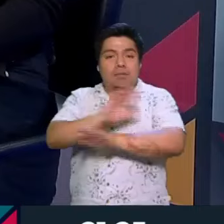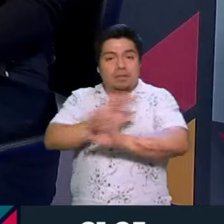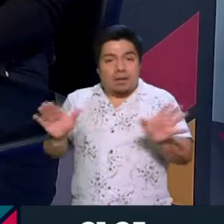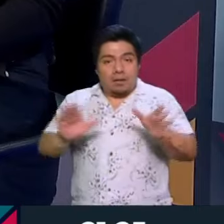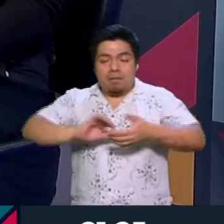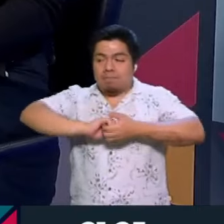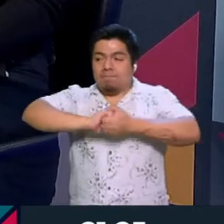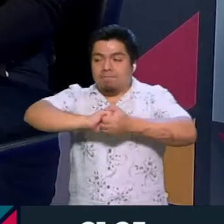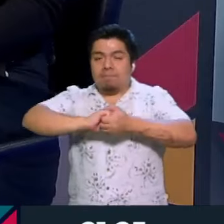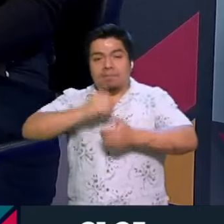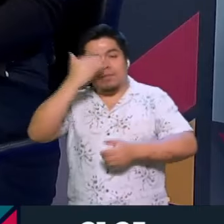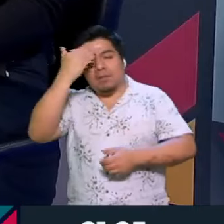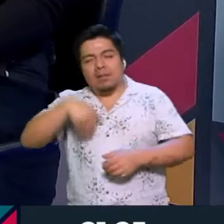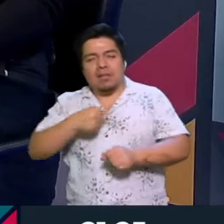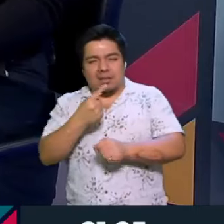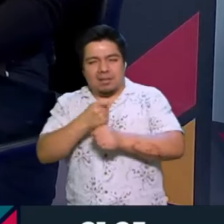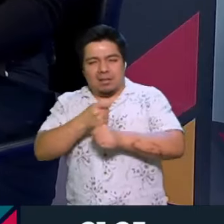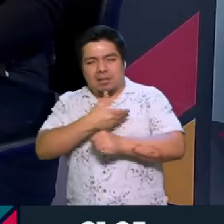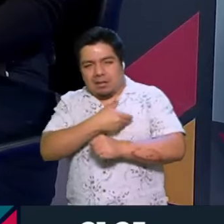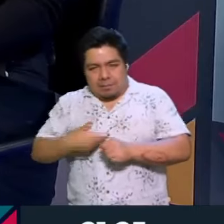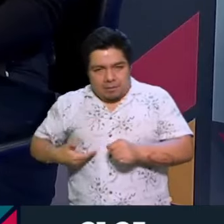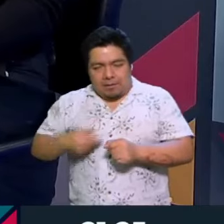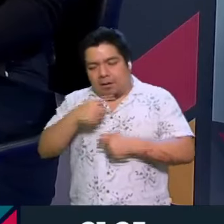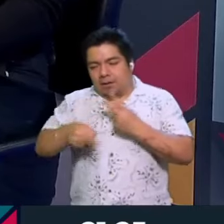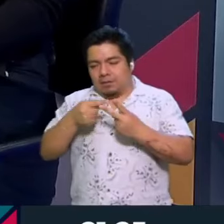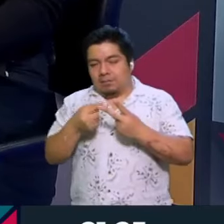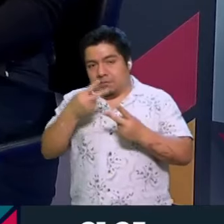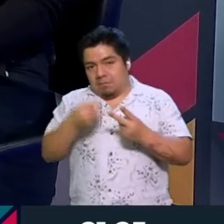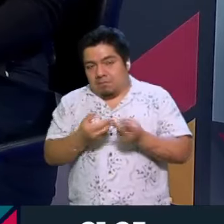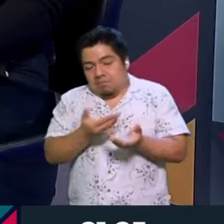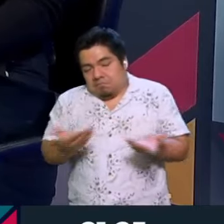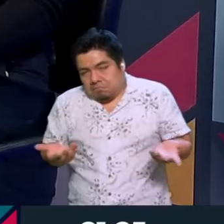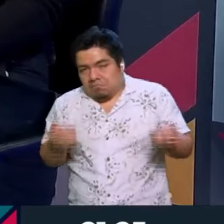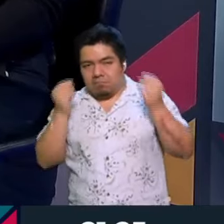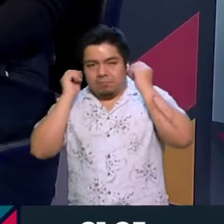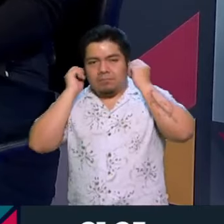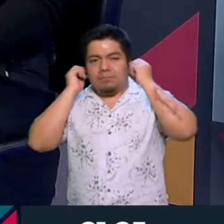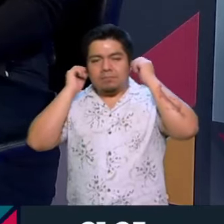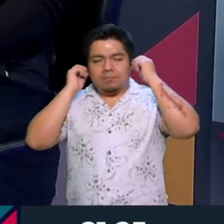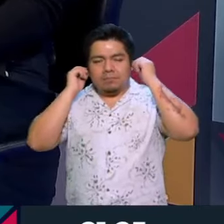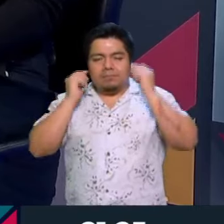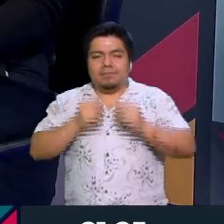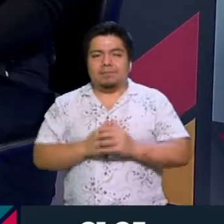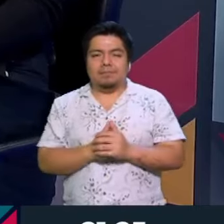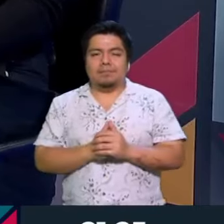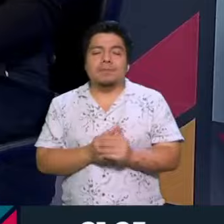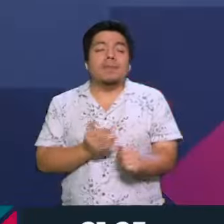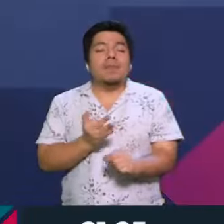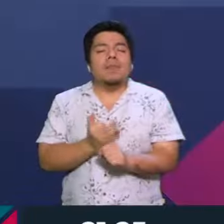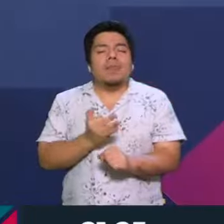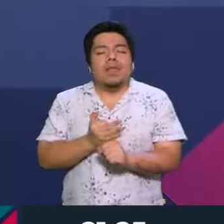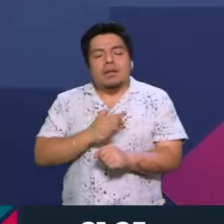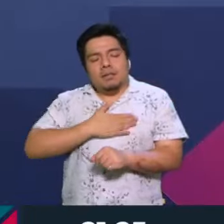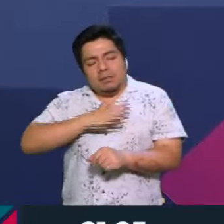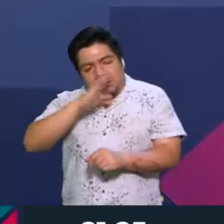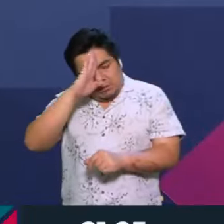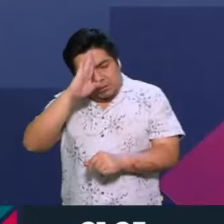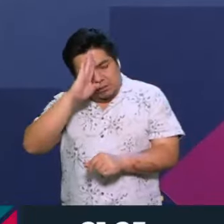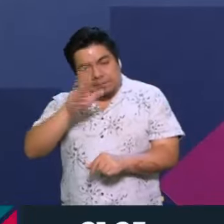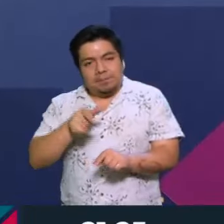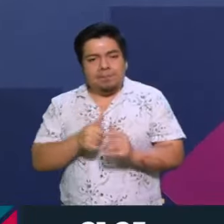se consolidaron en términos de una primera presidencia y vamos ya, ahora sí que en un segundo turno. Y entonces, yo creo que con esto,